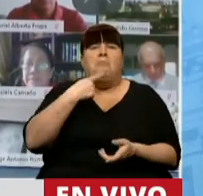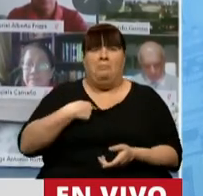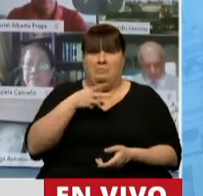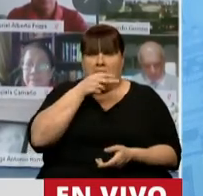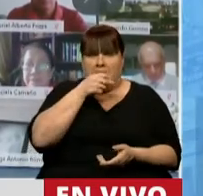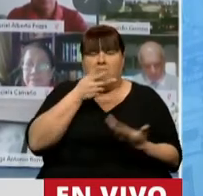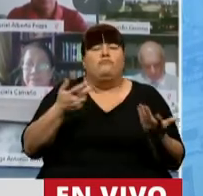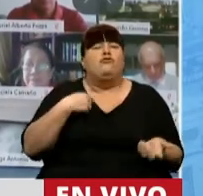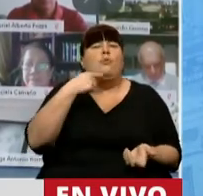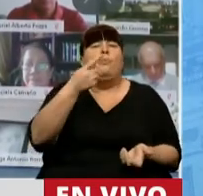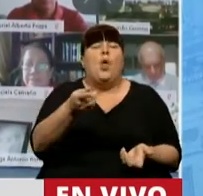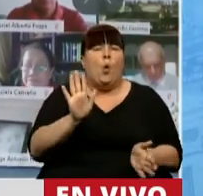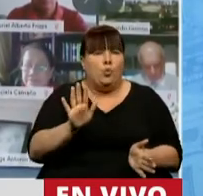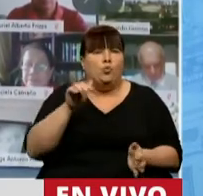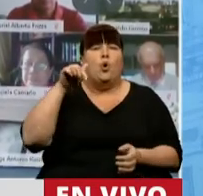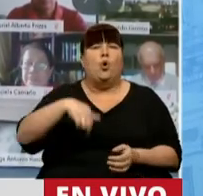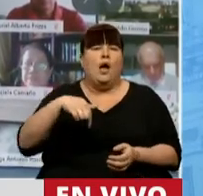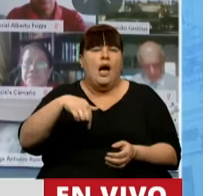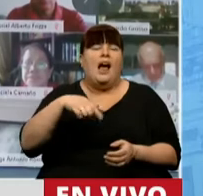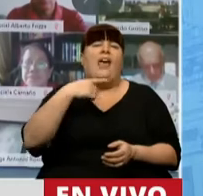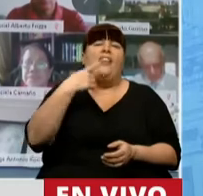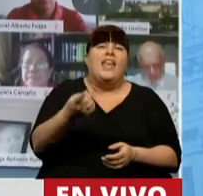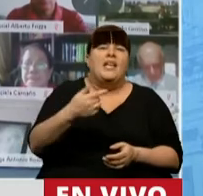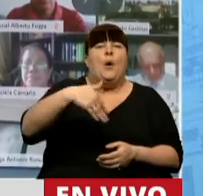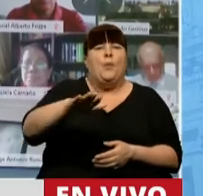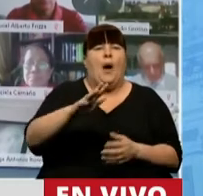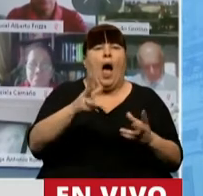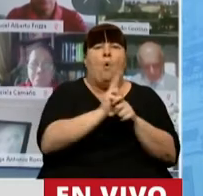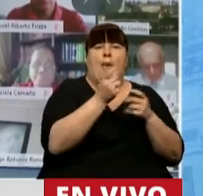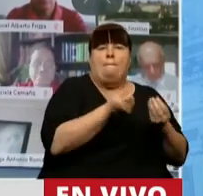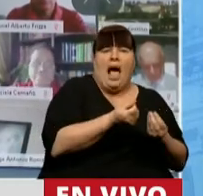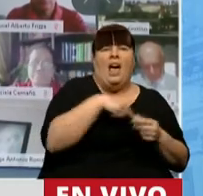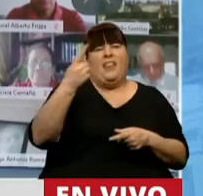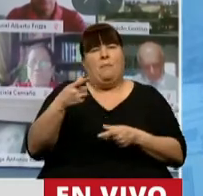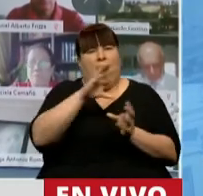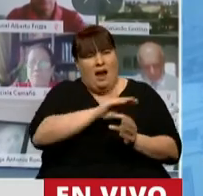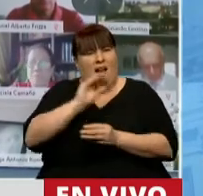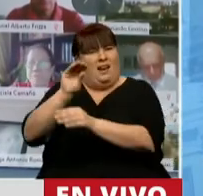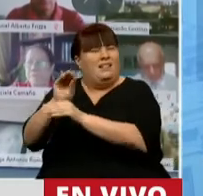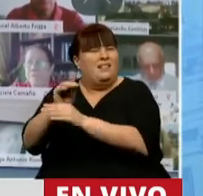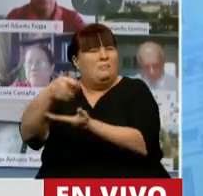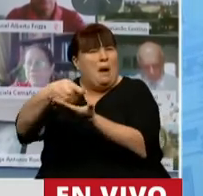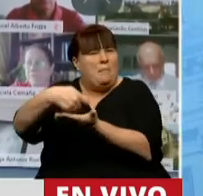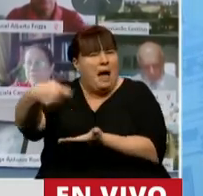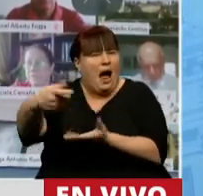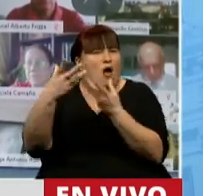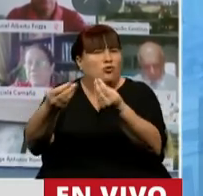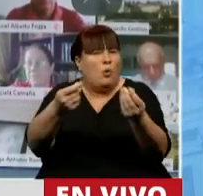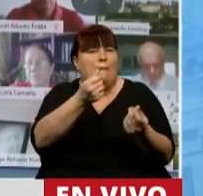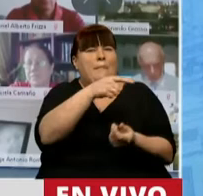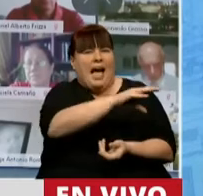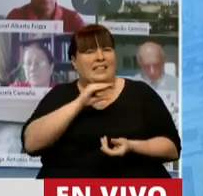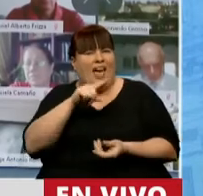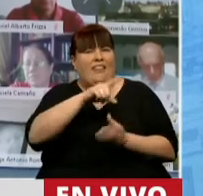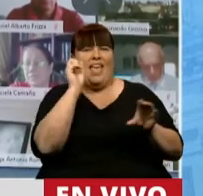estuvo. Entonces, yo pregunto, acá se está diciendo que se va a blindar, pero por otro lado, ¿se va a financiar con los